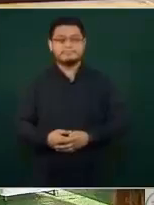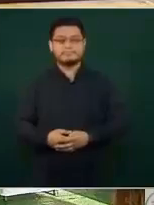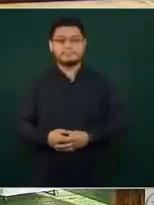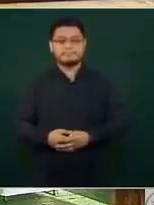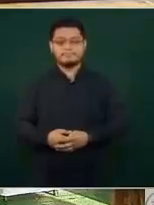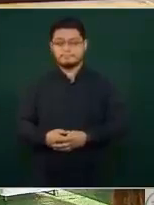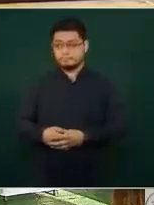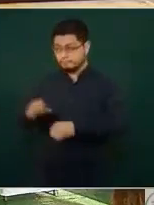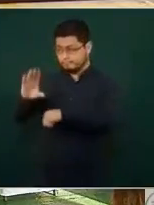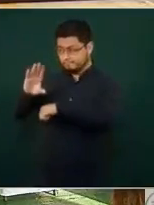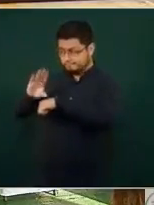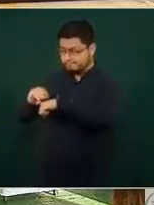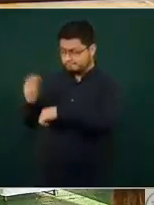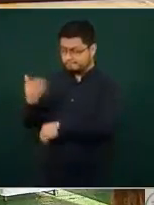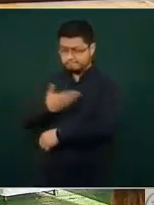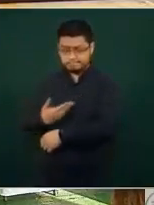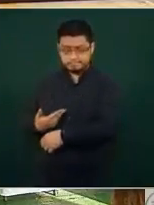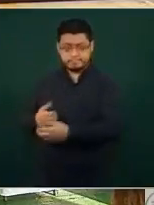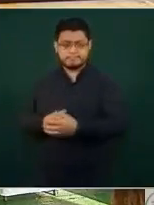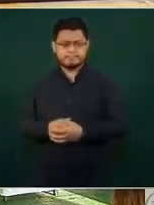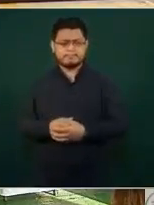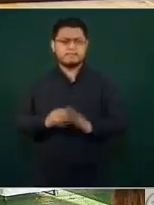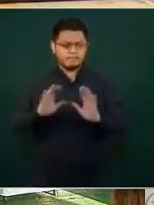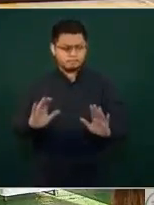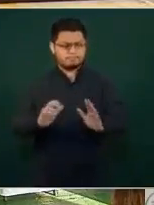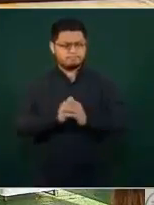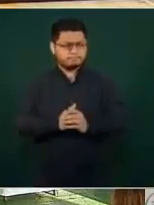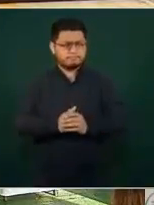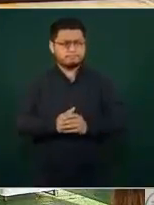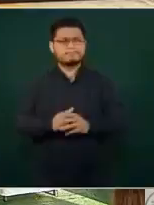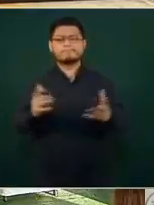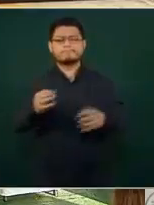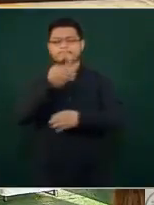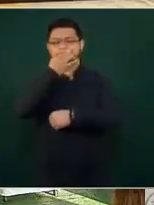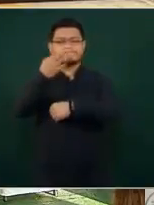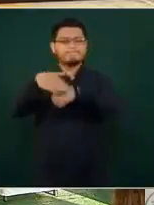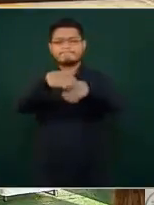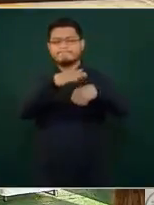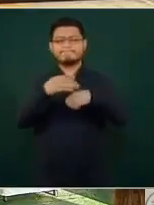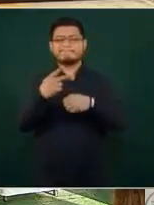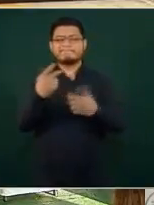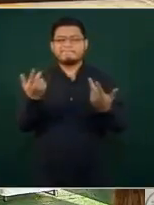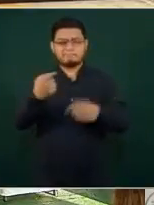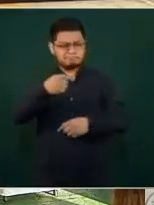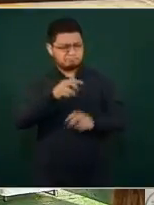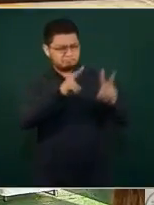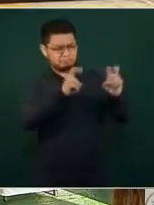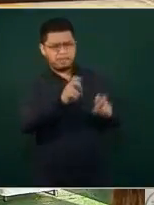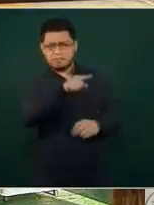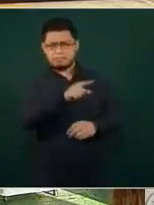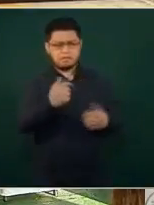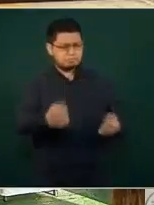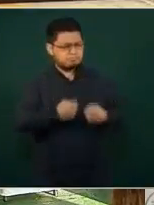Con su permiso, señor presidente. Bien, para informar cuál fue la participación de las Fuerzas Armadas y de la Guardia Nacional